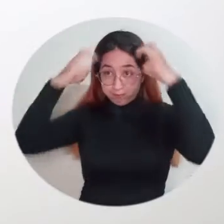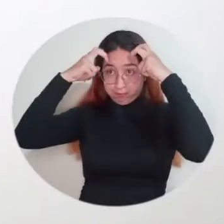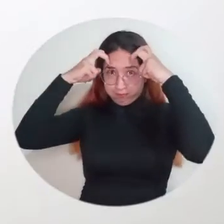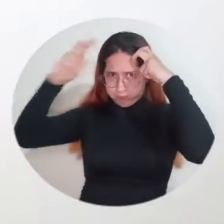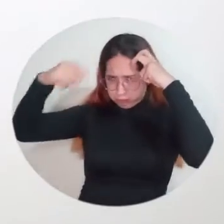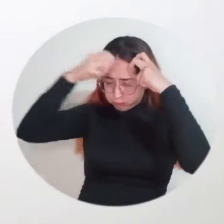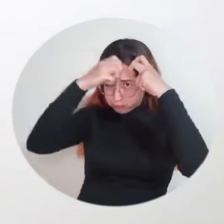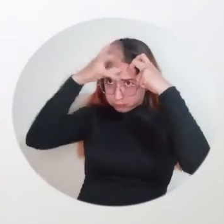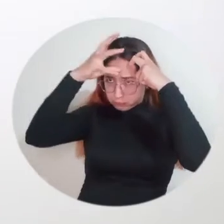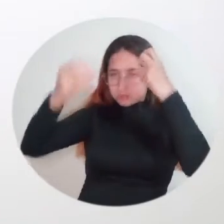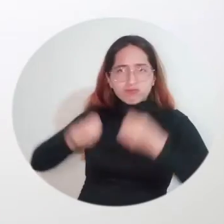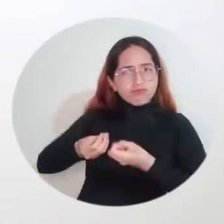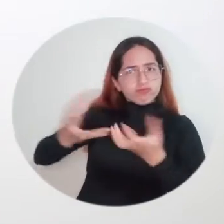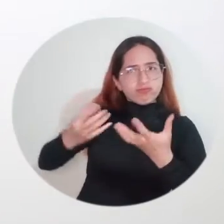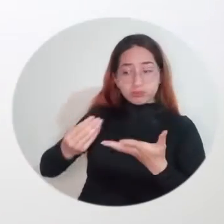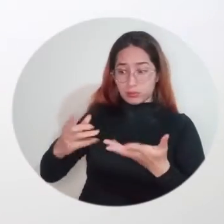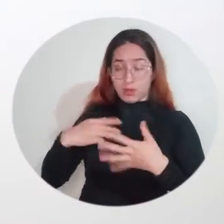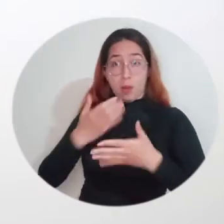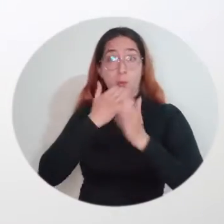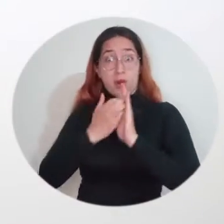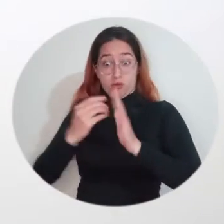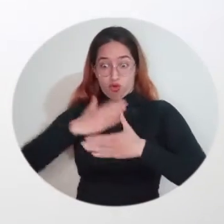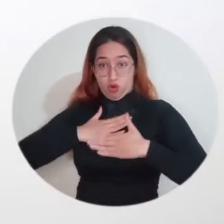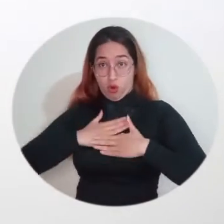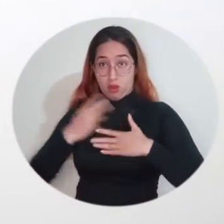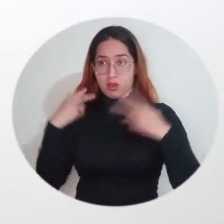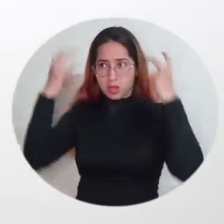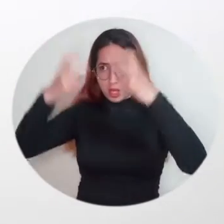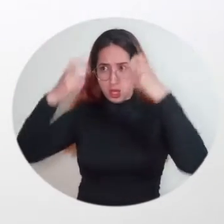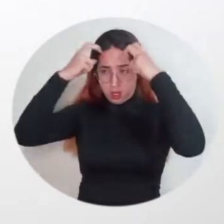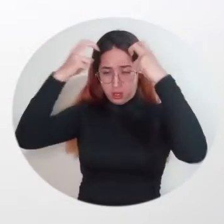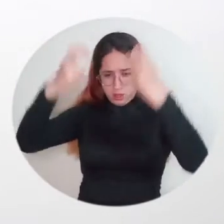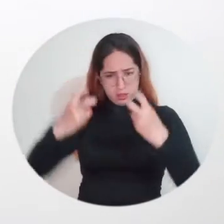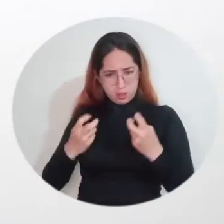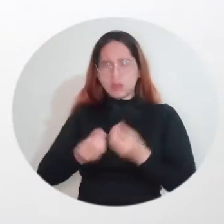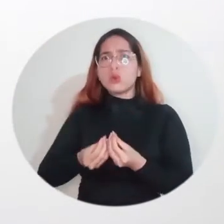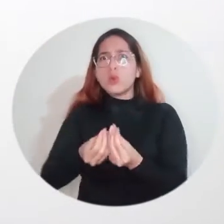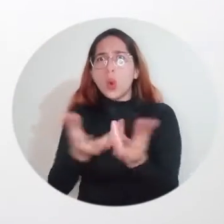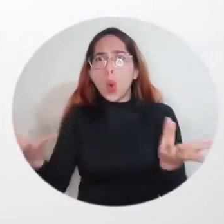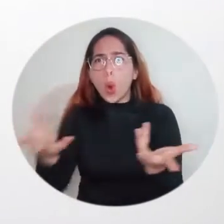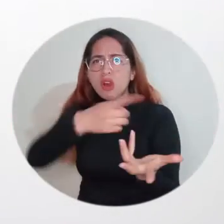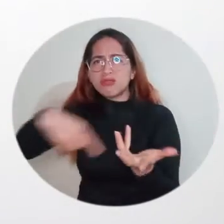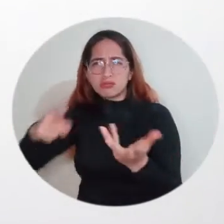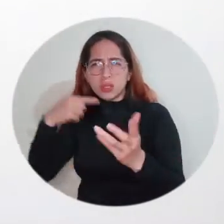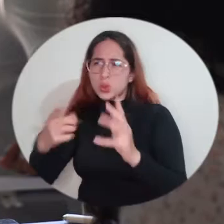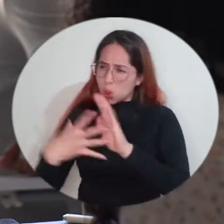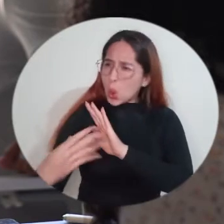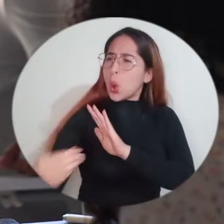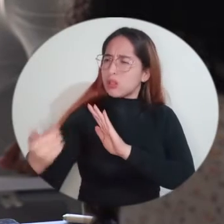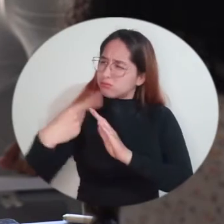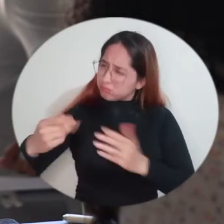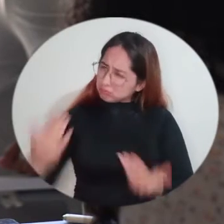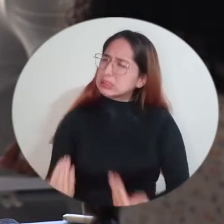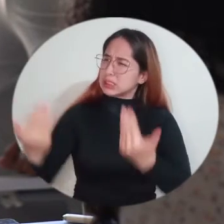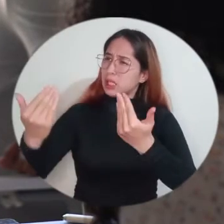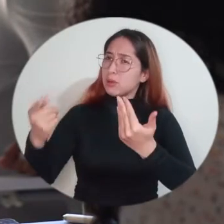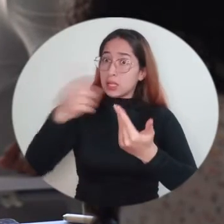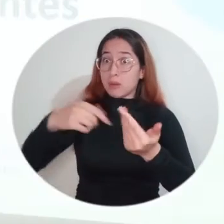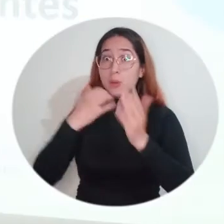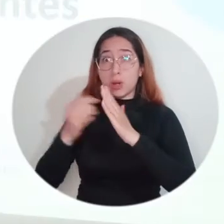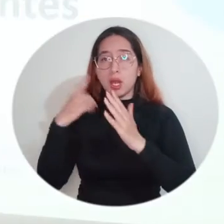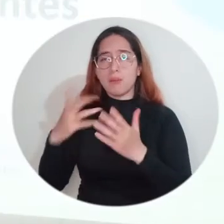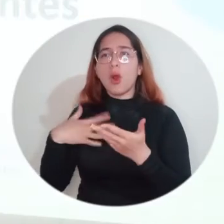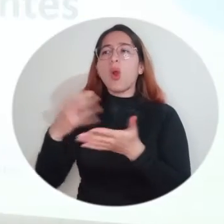ese conocimiento, tips básicos que les di fue entender que su emprendimiento es el reflejo de lo que son. Aprendimos, por ejemplo,